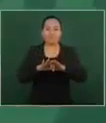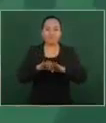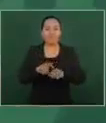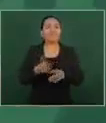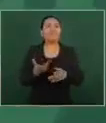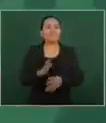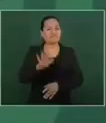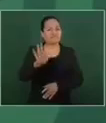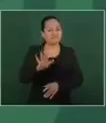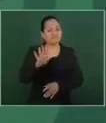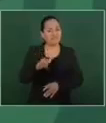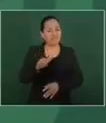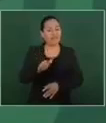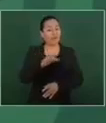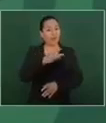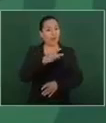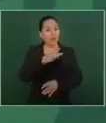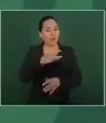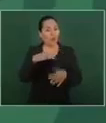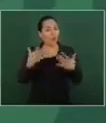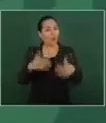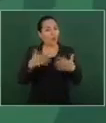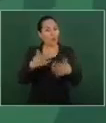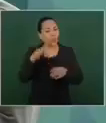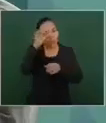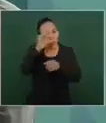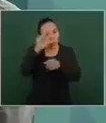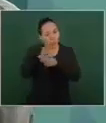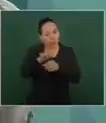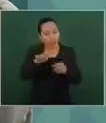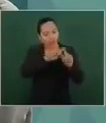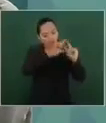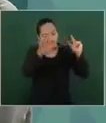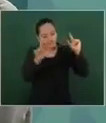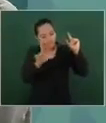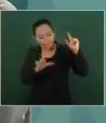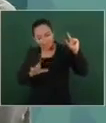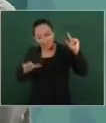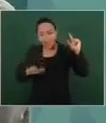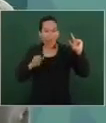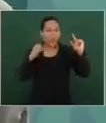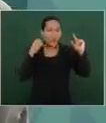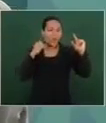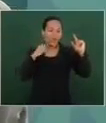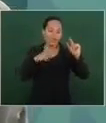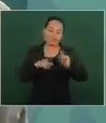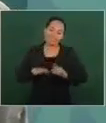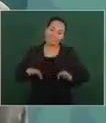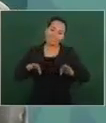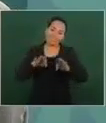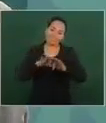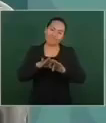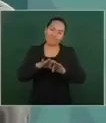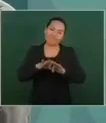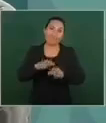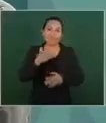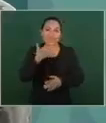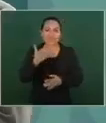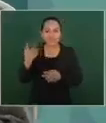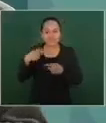cultural de México y nos da muchísimo gusto estar de nuevo.